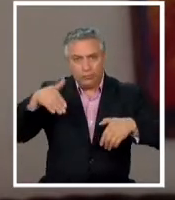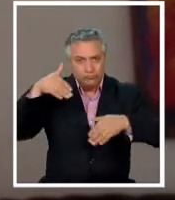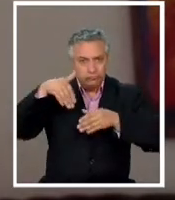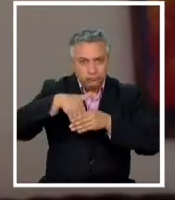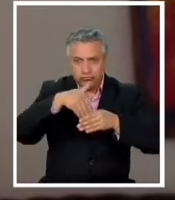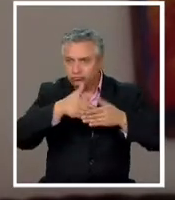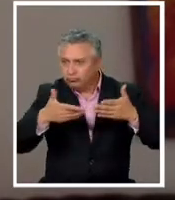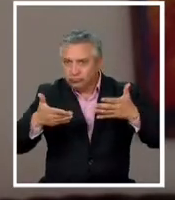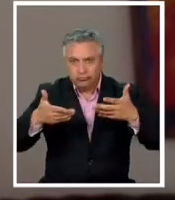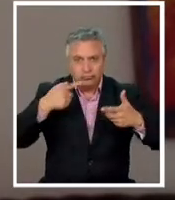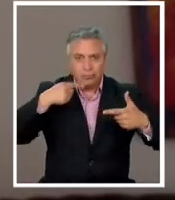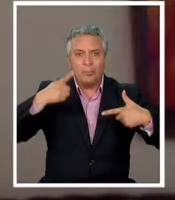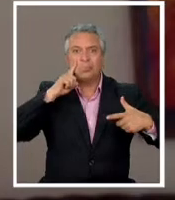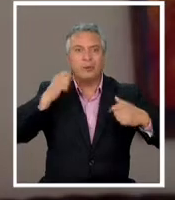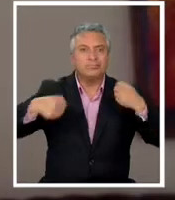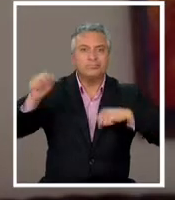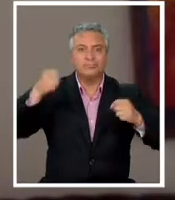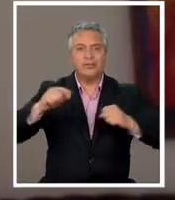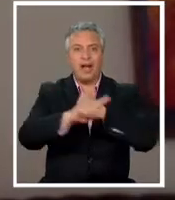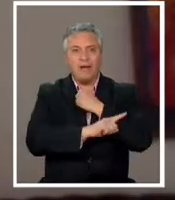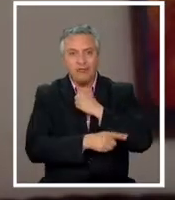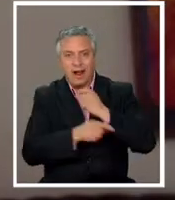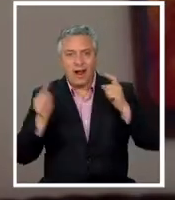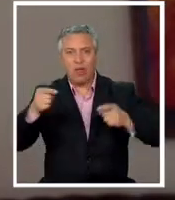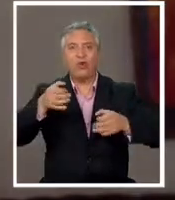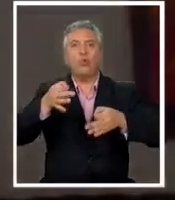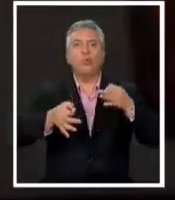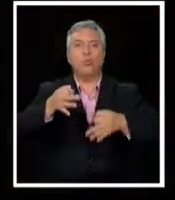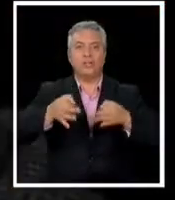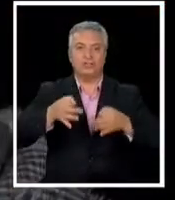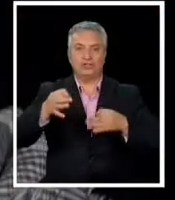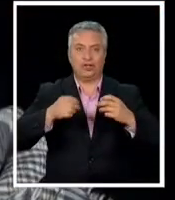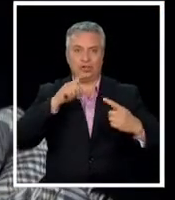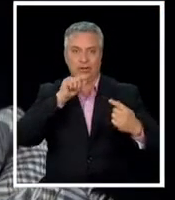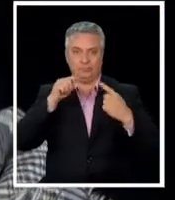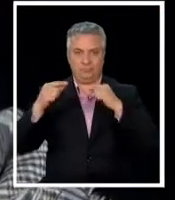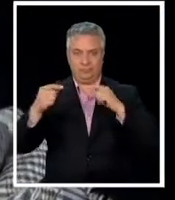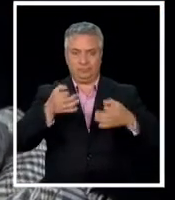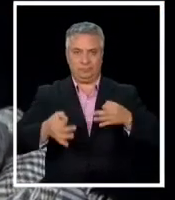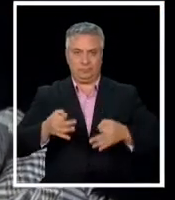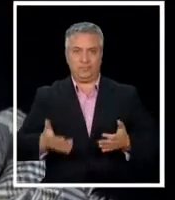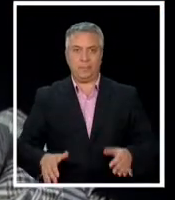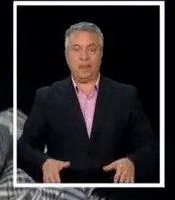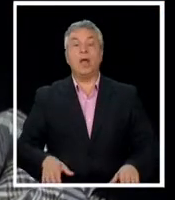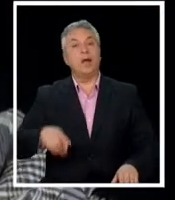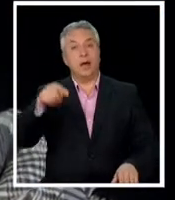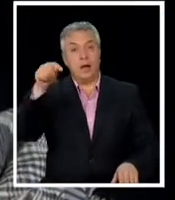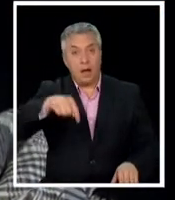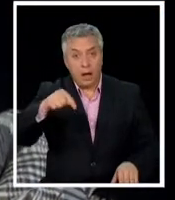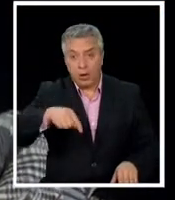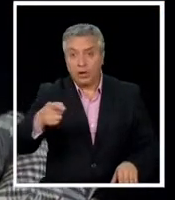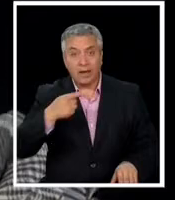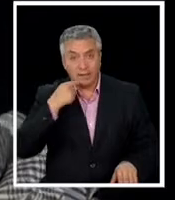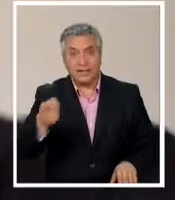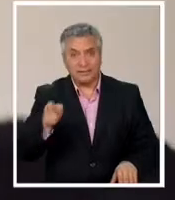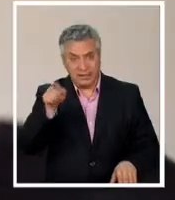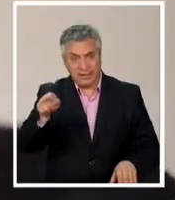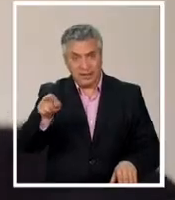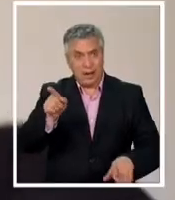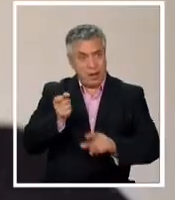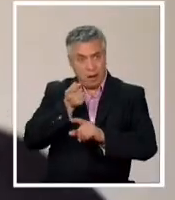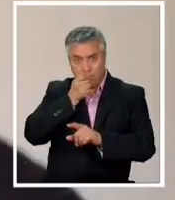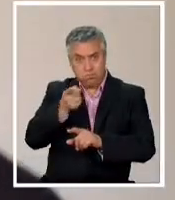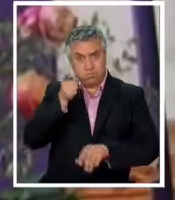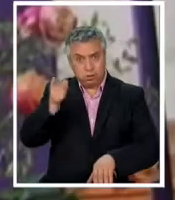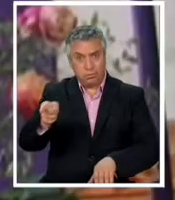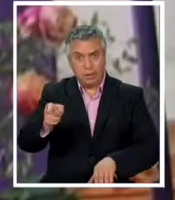podría la víctima enfrentar al imputado. Aún cuando los hechos por los que se acusa Felipe Berríos sean